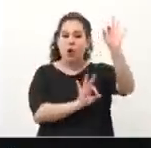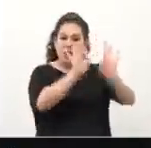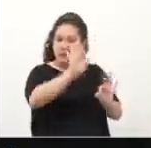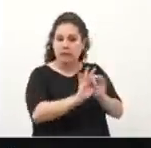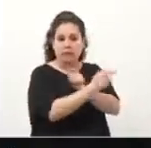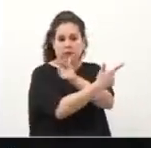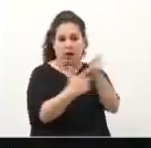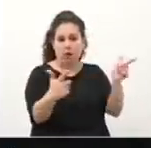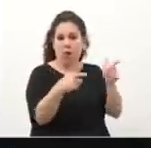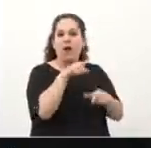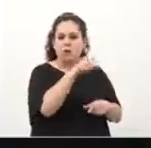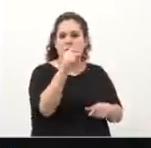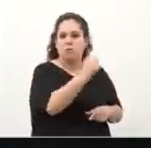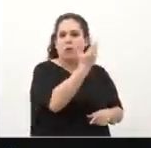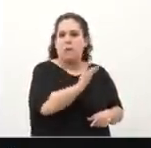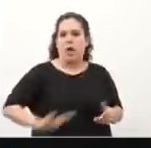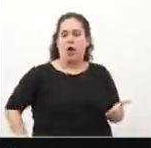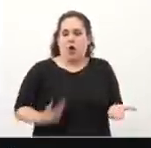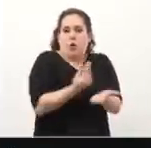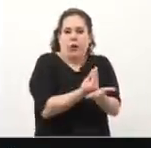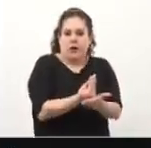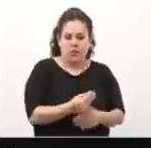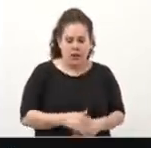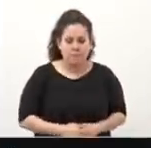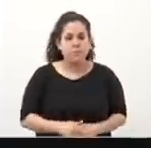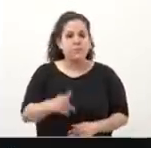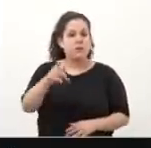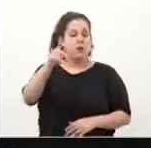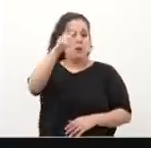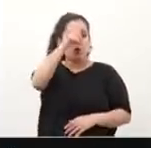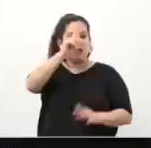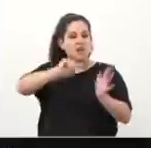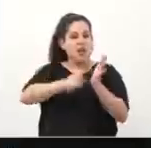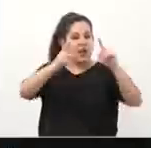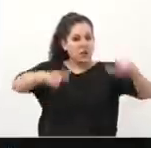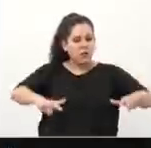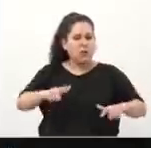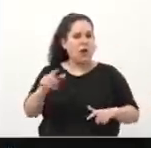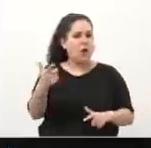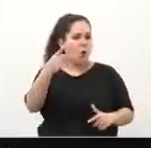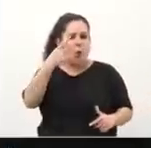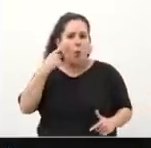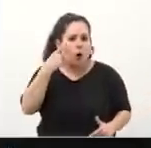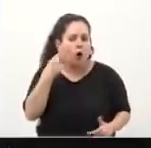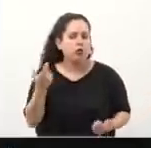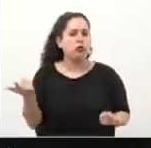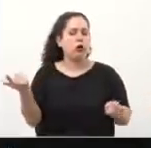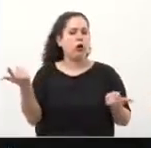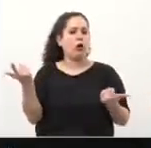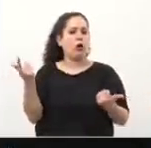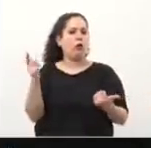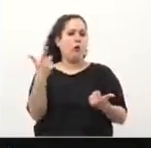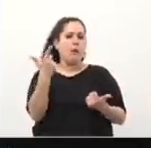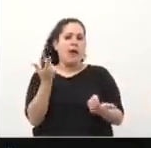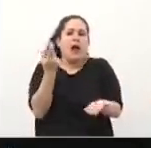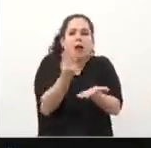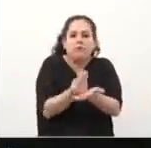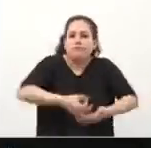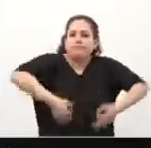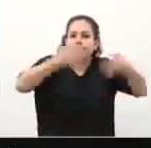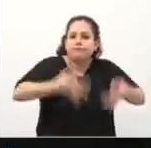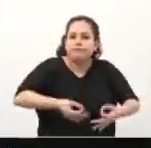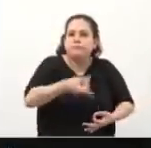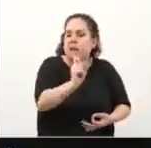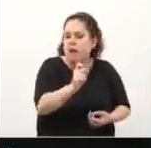gobernar. La policía de la ciudad estuvo mucho tiempo sin conducción, sin control, porque no designaron a ningún jefe policial.